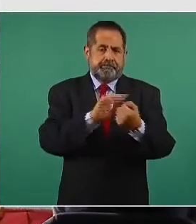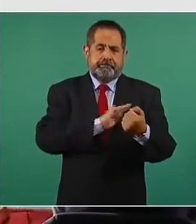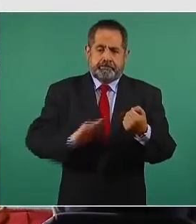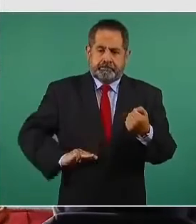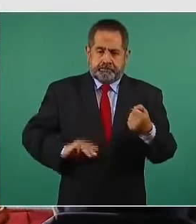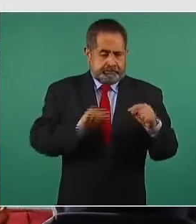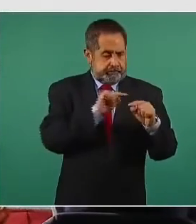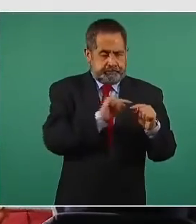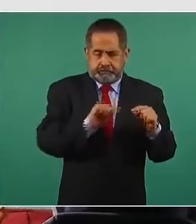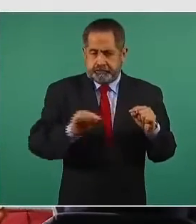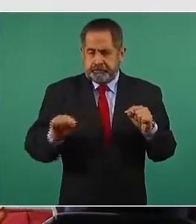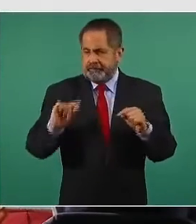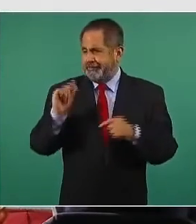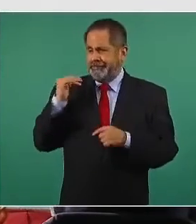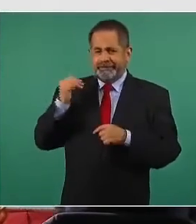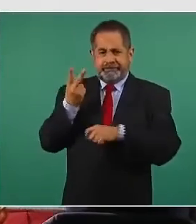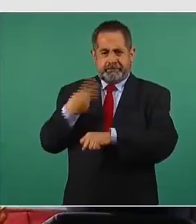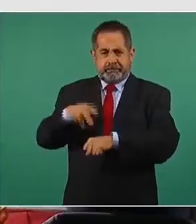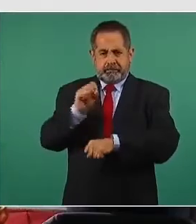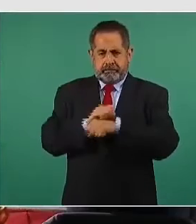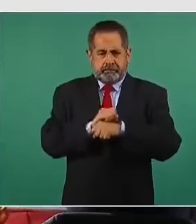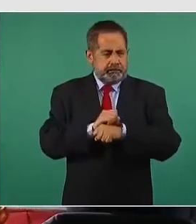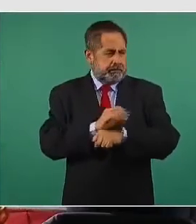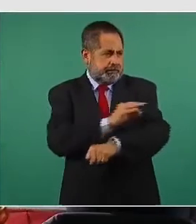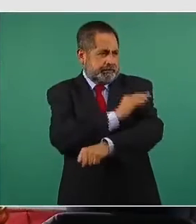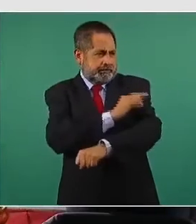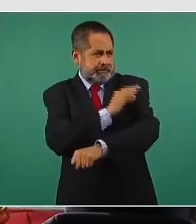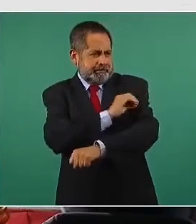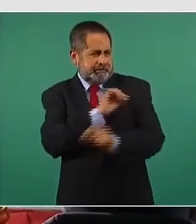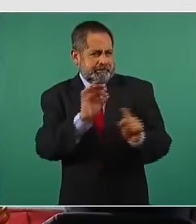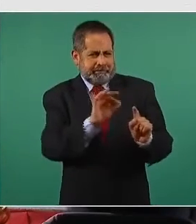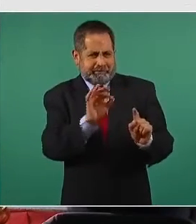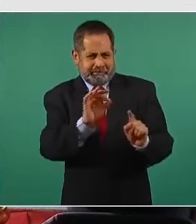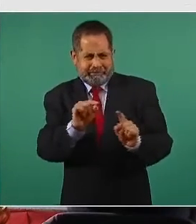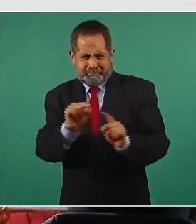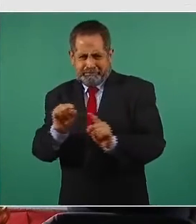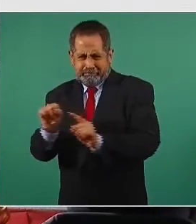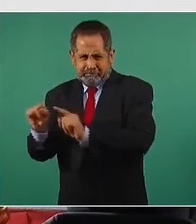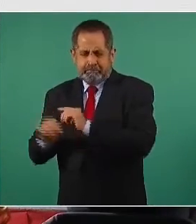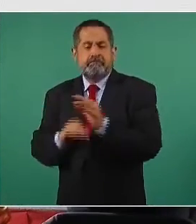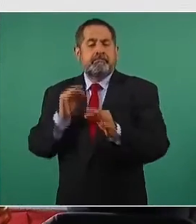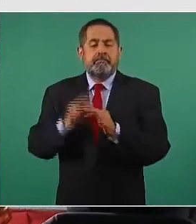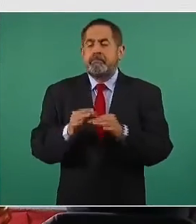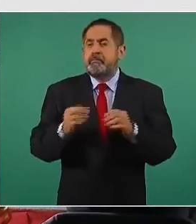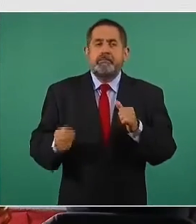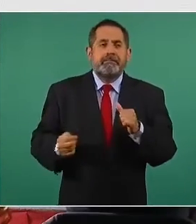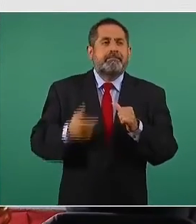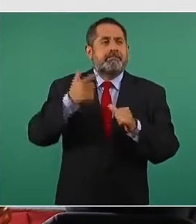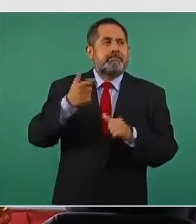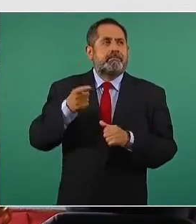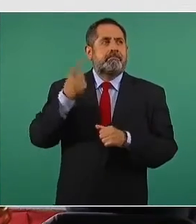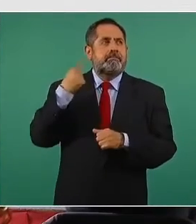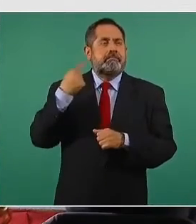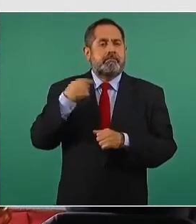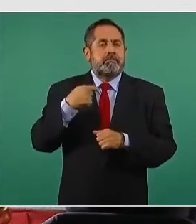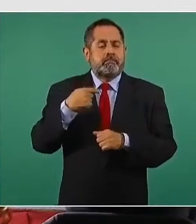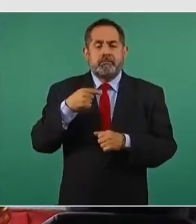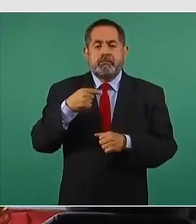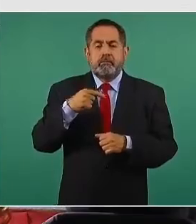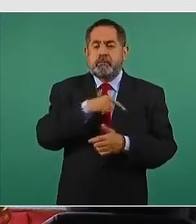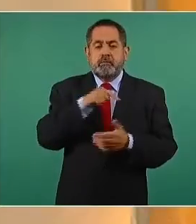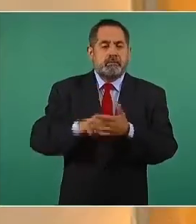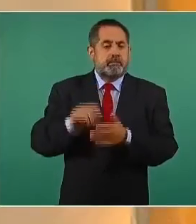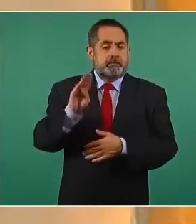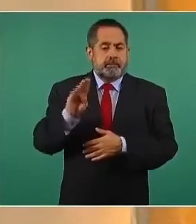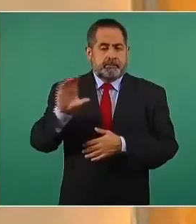aplicaron en las últimas dos semanas. La primera semana fue en Baja California